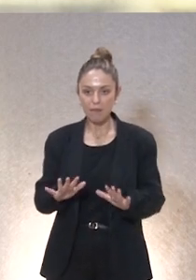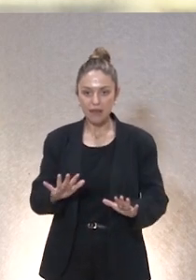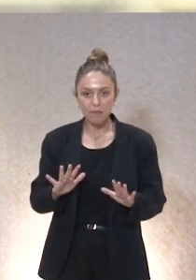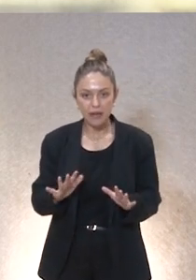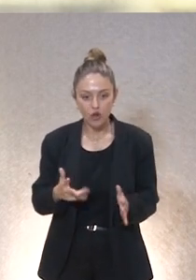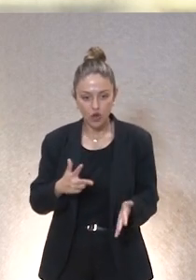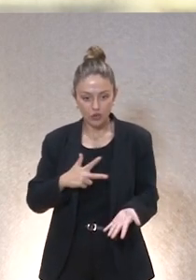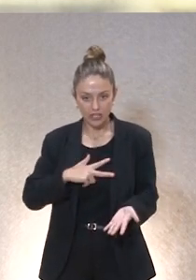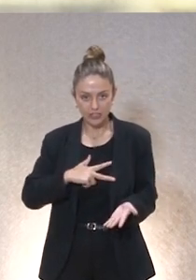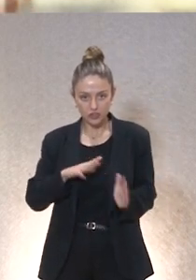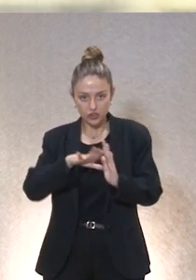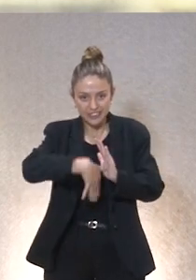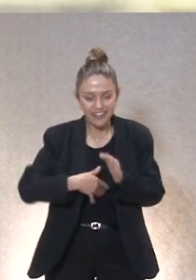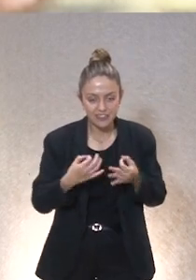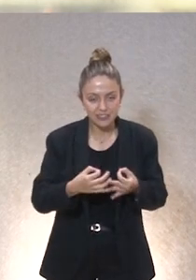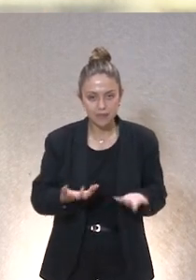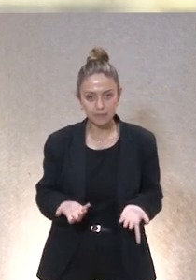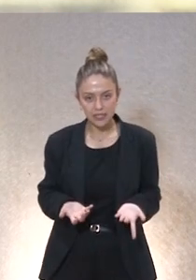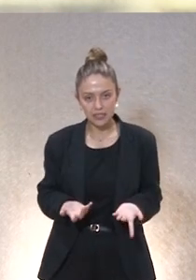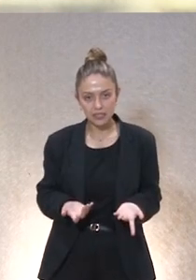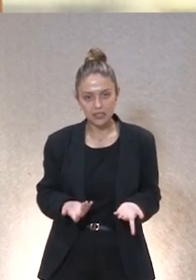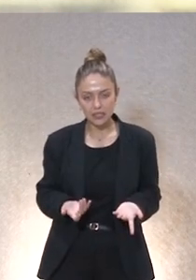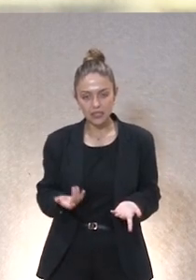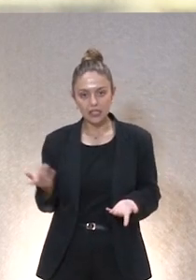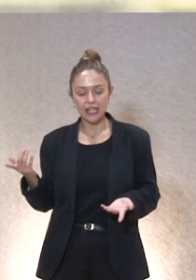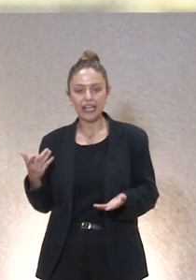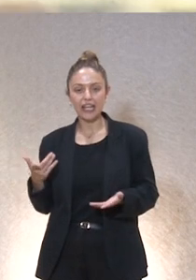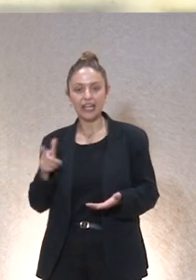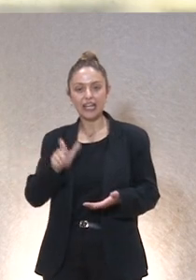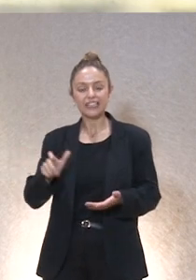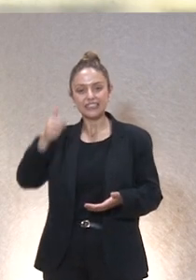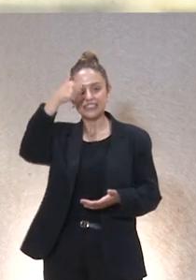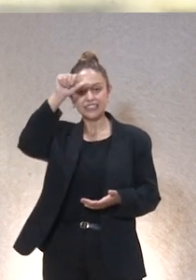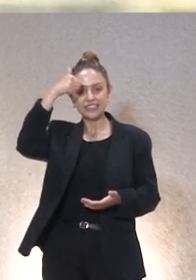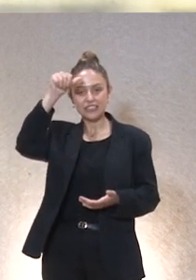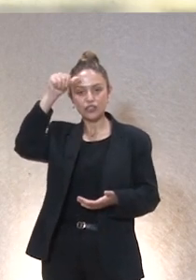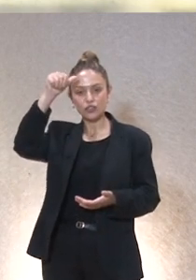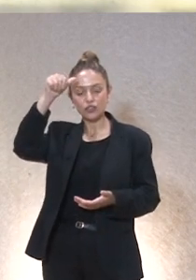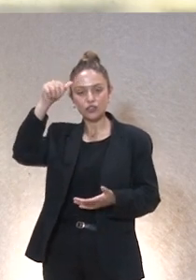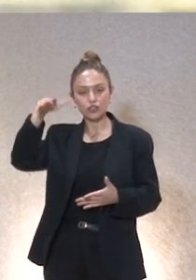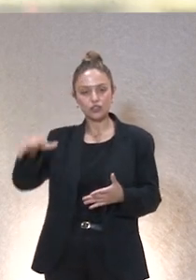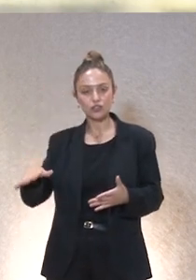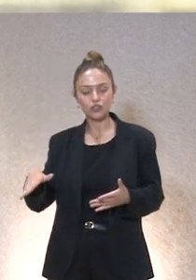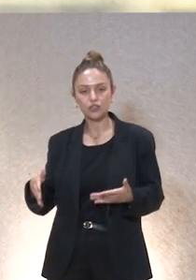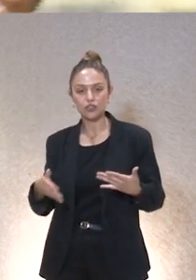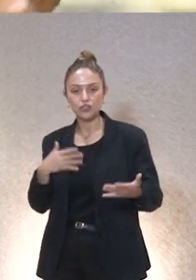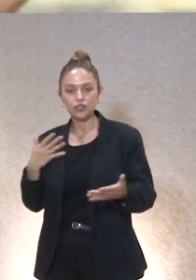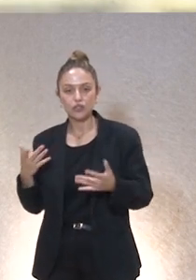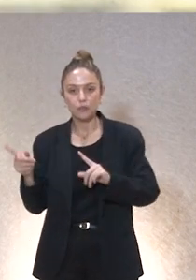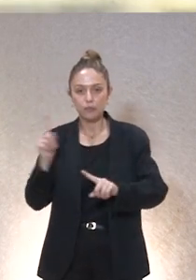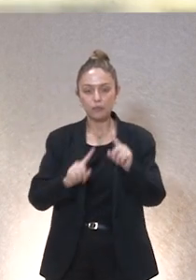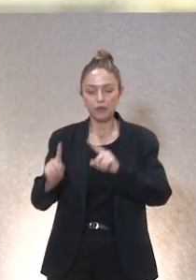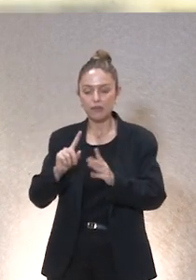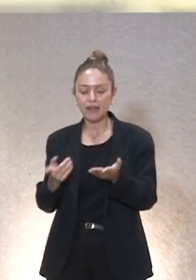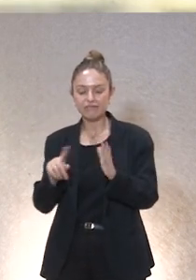siempre llega tarde ¿qué ha pasado en Almendralejo con estos chicos que han cogido cuerpos a ver ¿qué ley le vas a